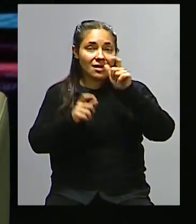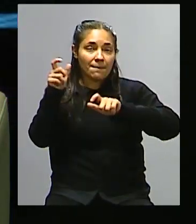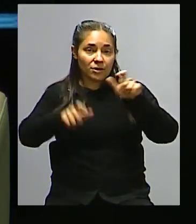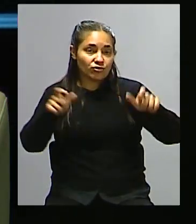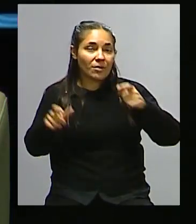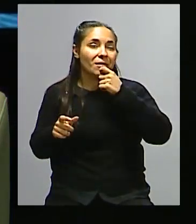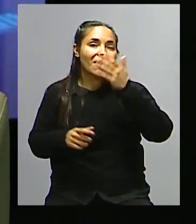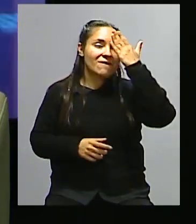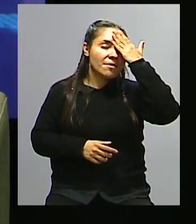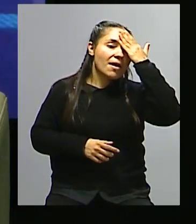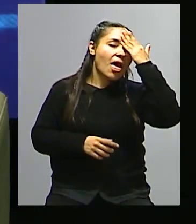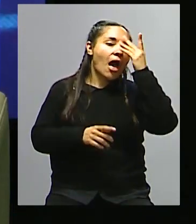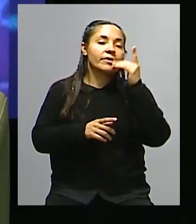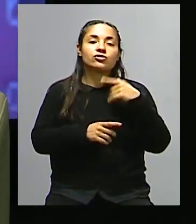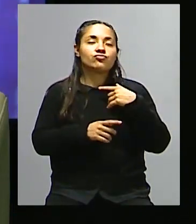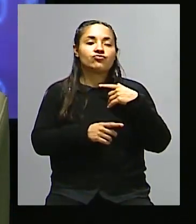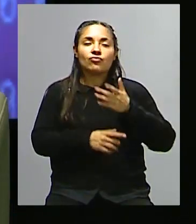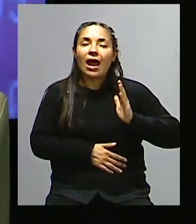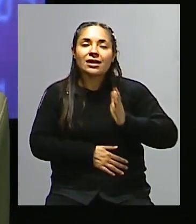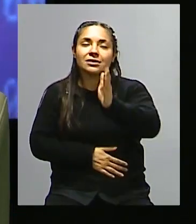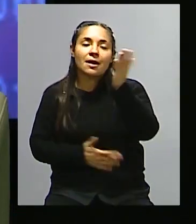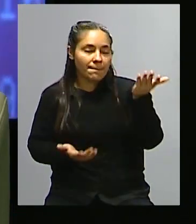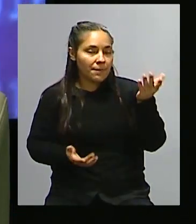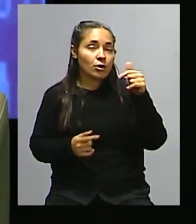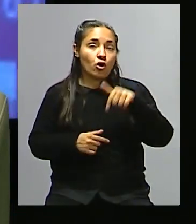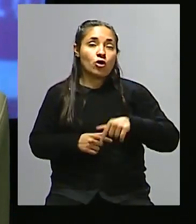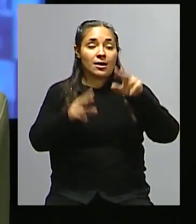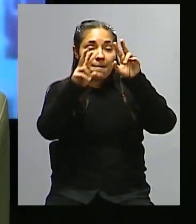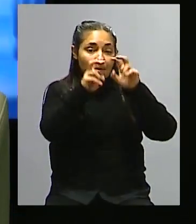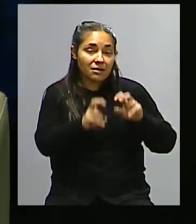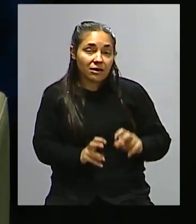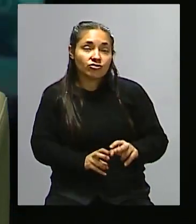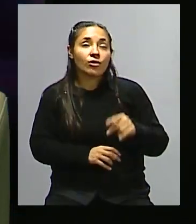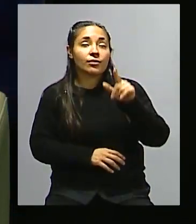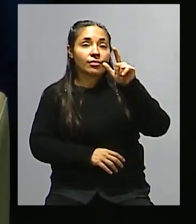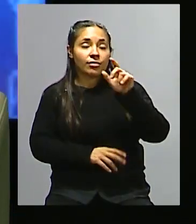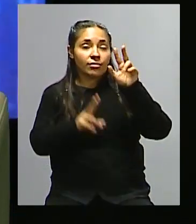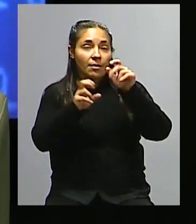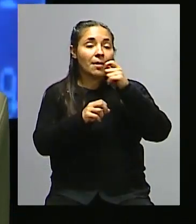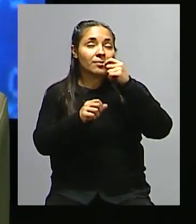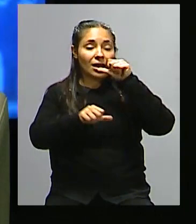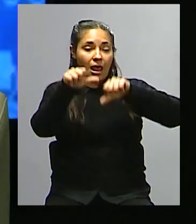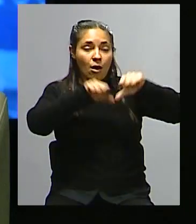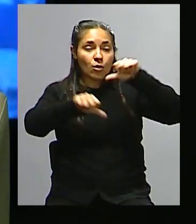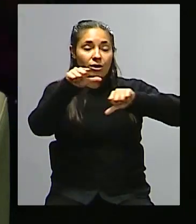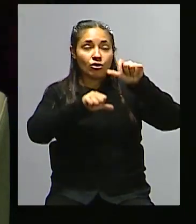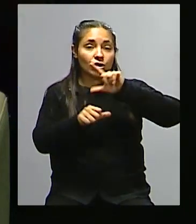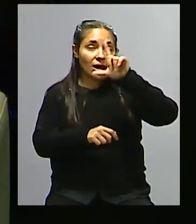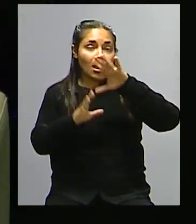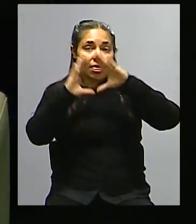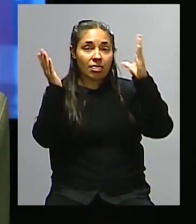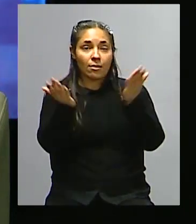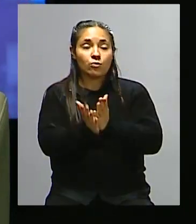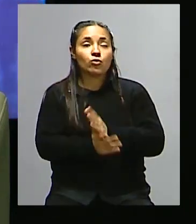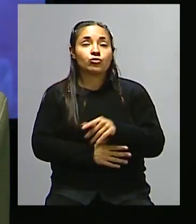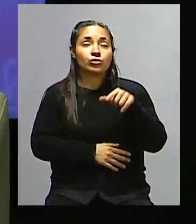enfermedades crónicas. Y hoy, gran parte de la investigación de todo lo que es laboratorios en el mundo, se dedica a